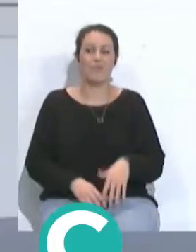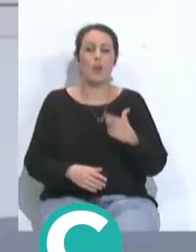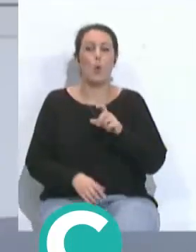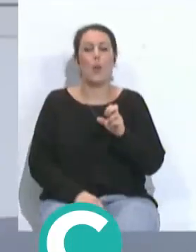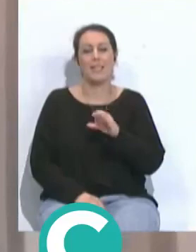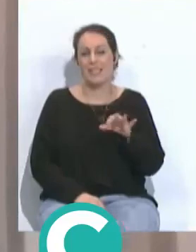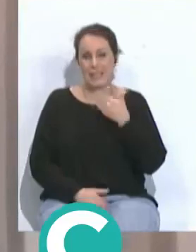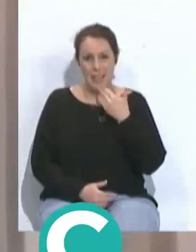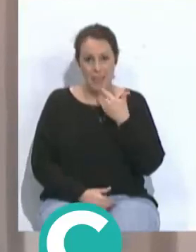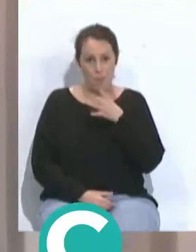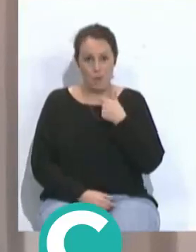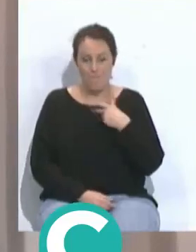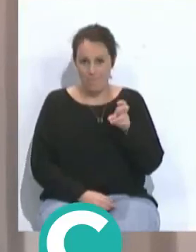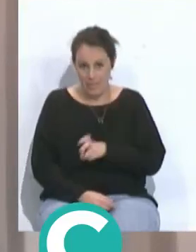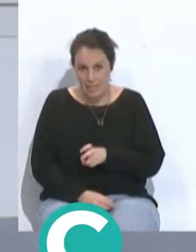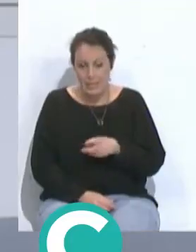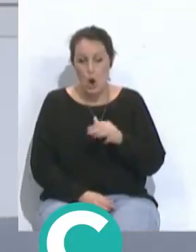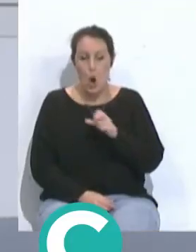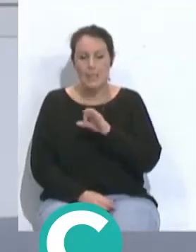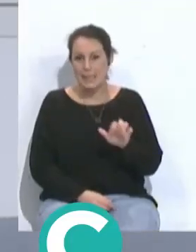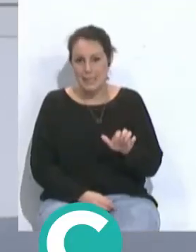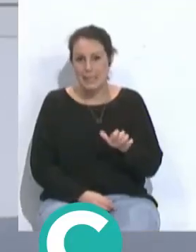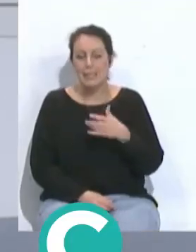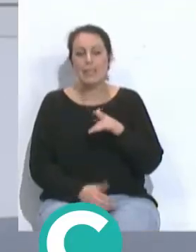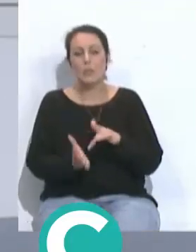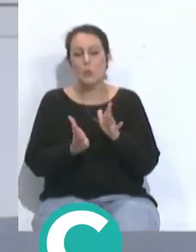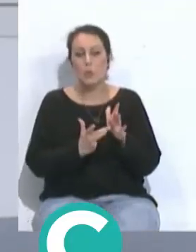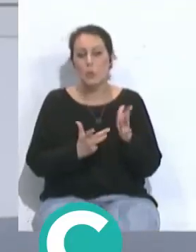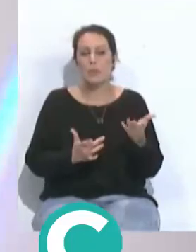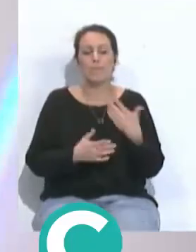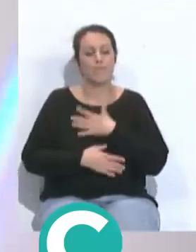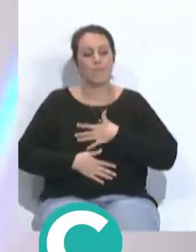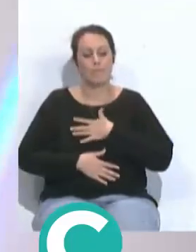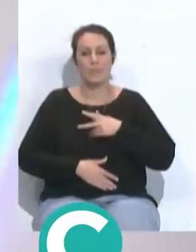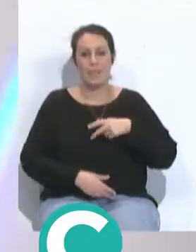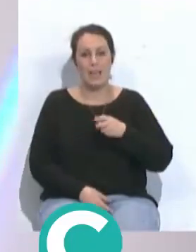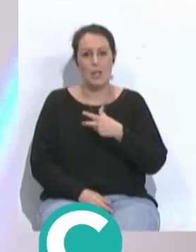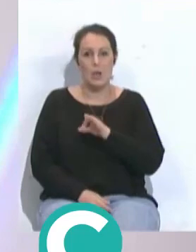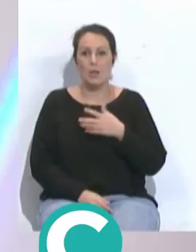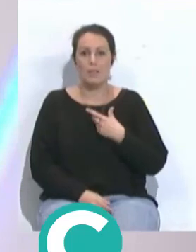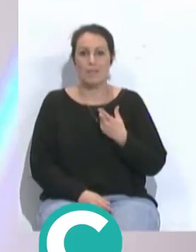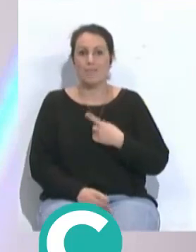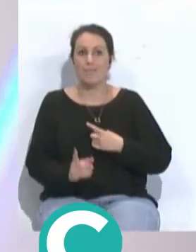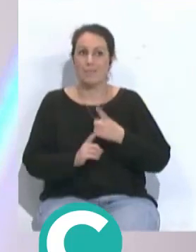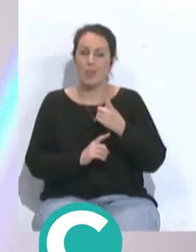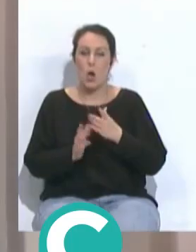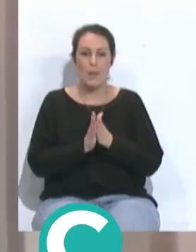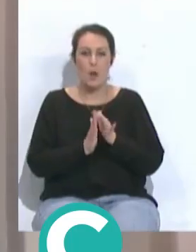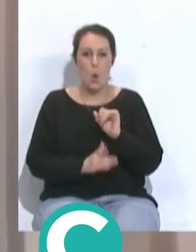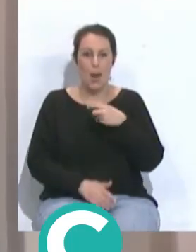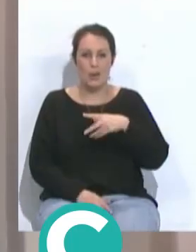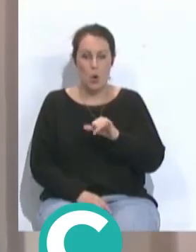Luis muchísimas gracias por tu presencia José Jesús ha sido un placer Nacho el realizador es Juanjo nuestro compañero Juanjo